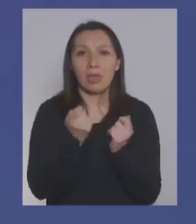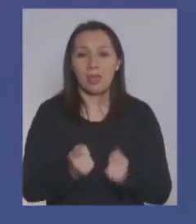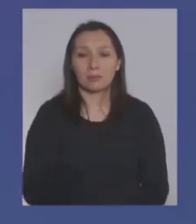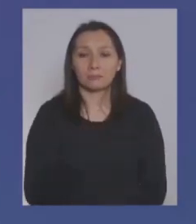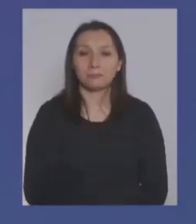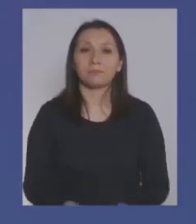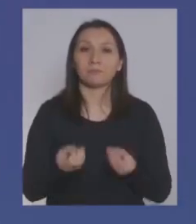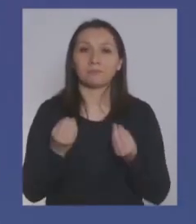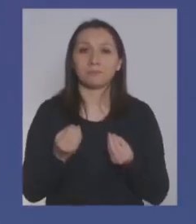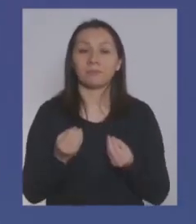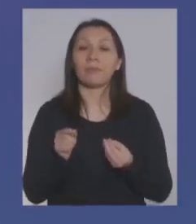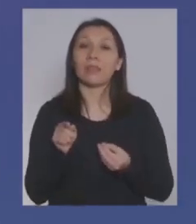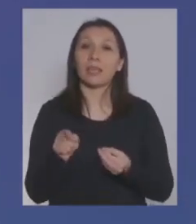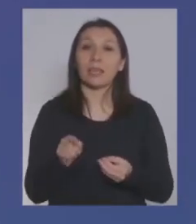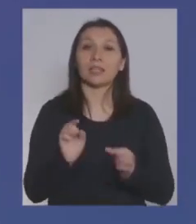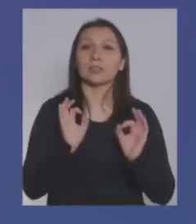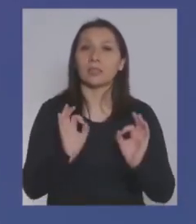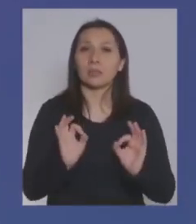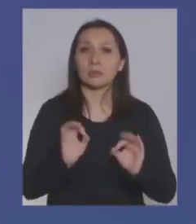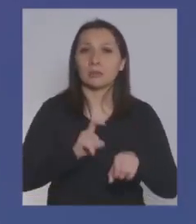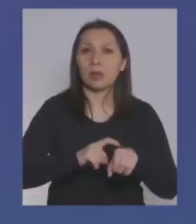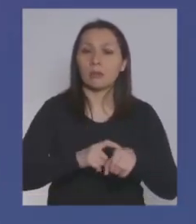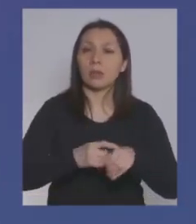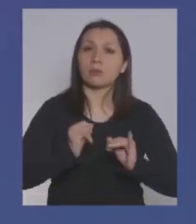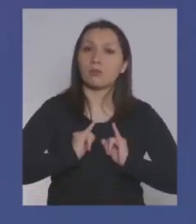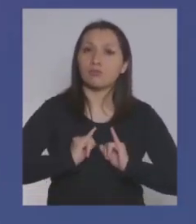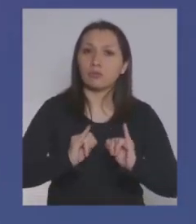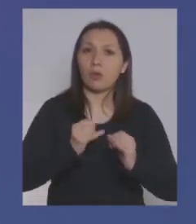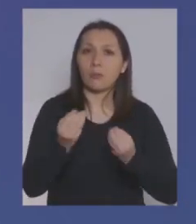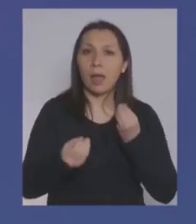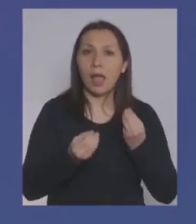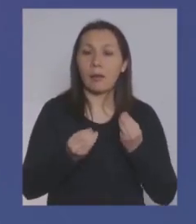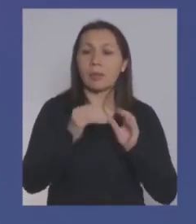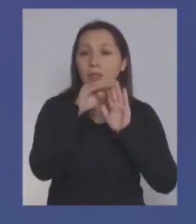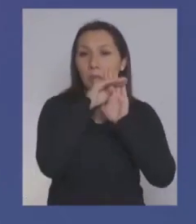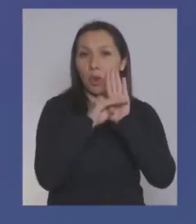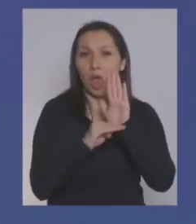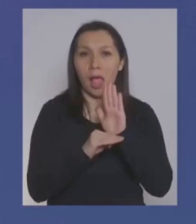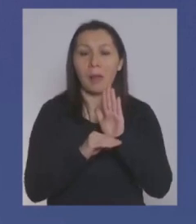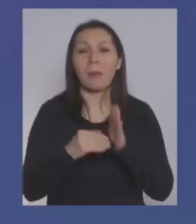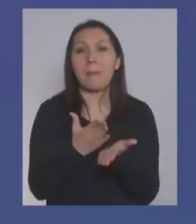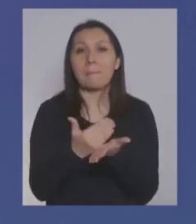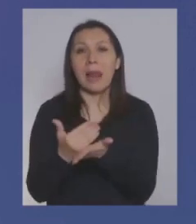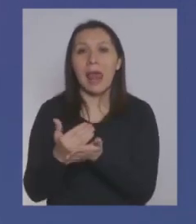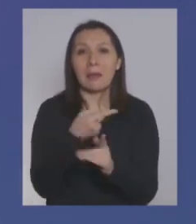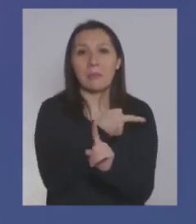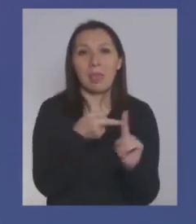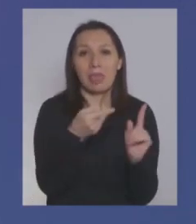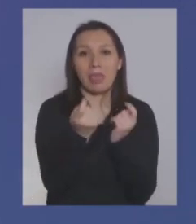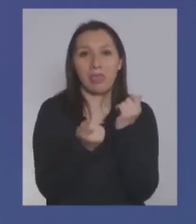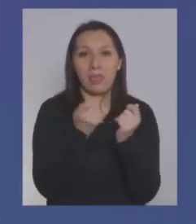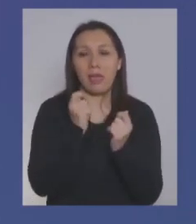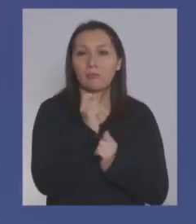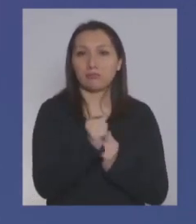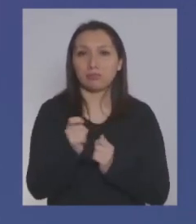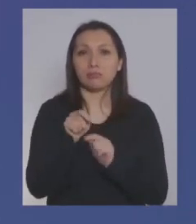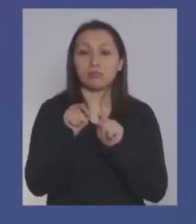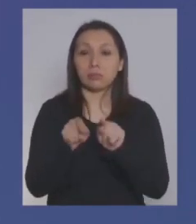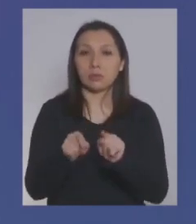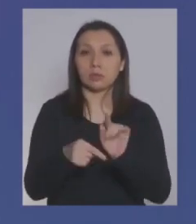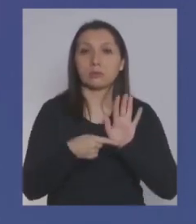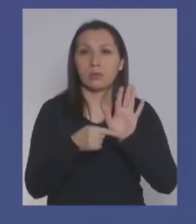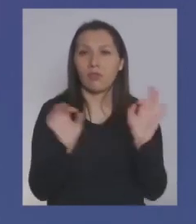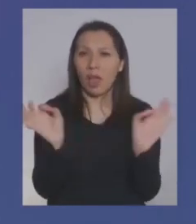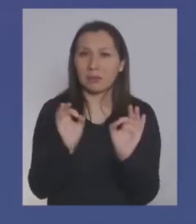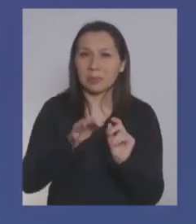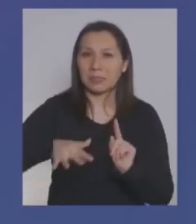Bien, Carla. Sí, creo que es un momento para rendir cuenta de lo que ha sido este programa, el plan clase media. Quiero primero ponerlo en su